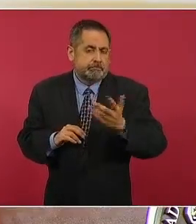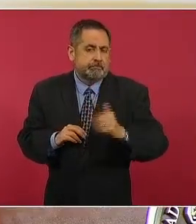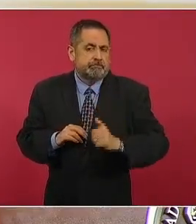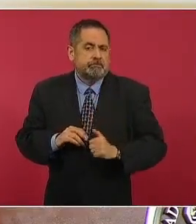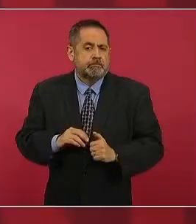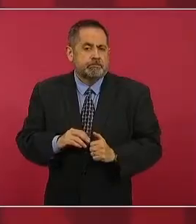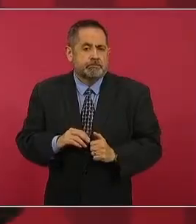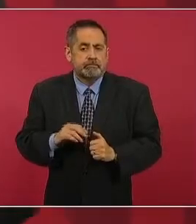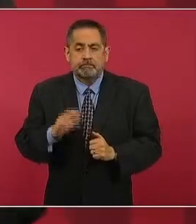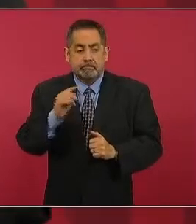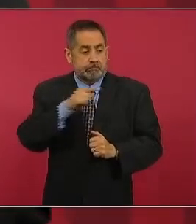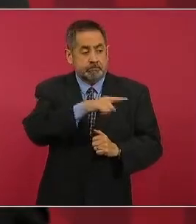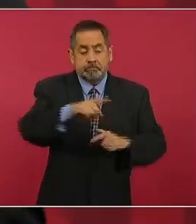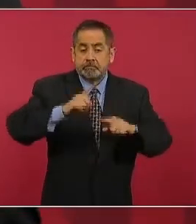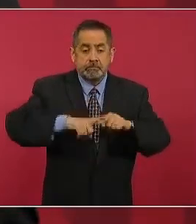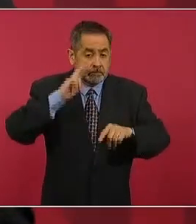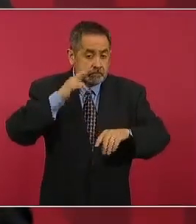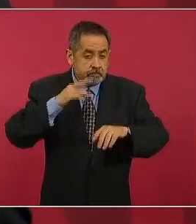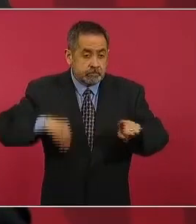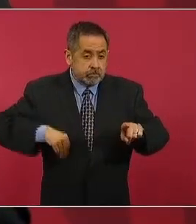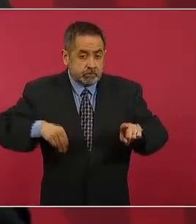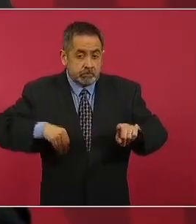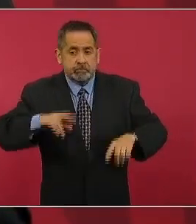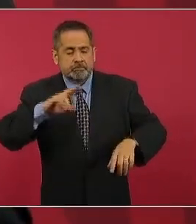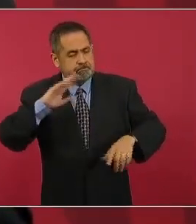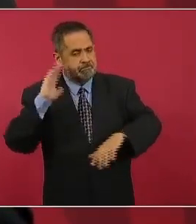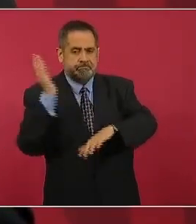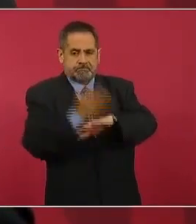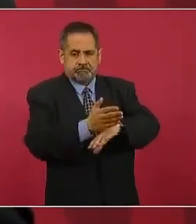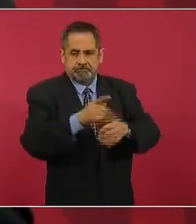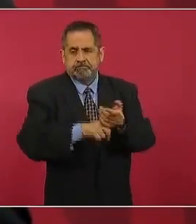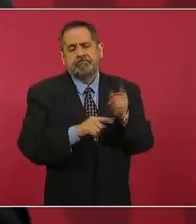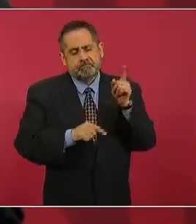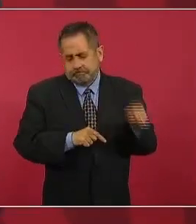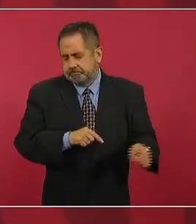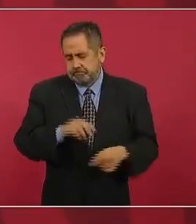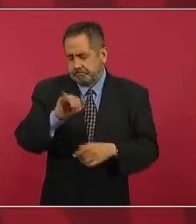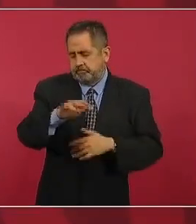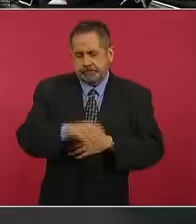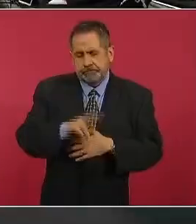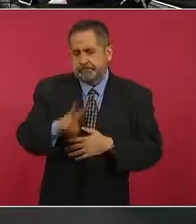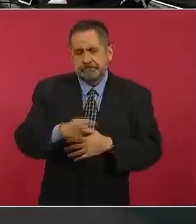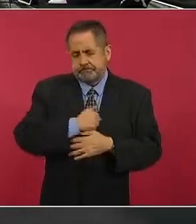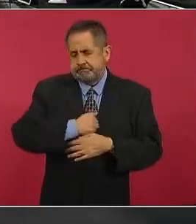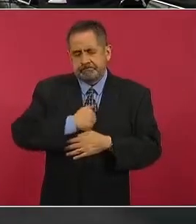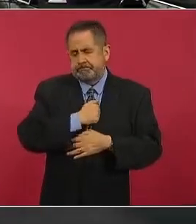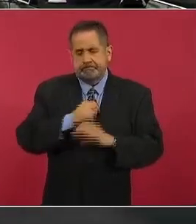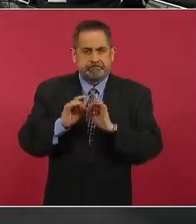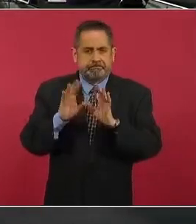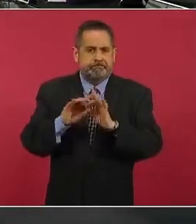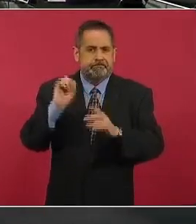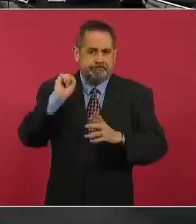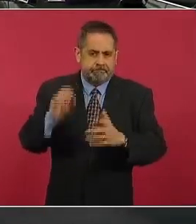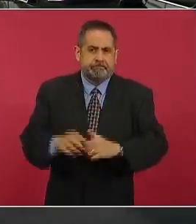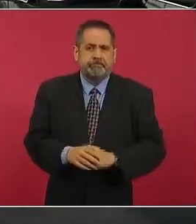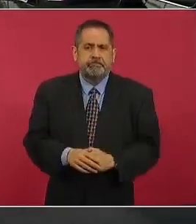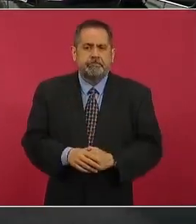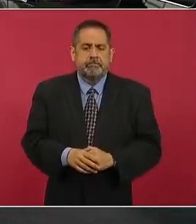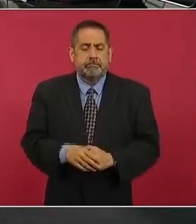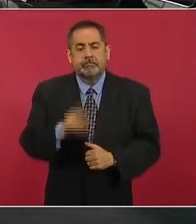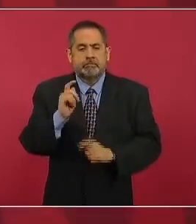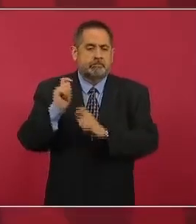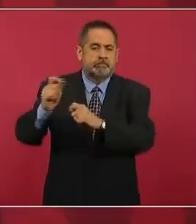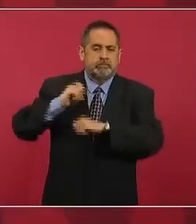castigue a los responsables de los hechos estos muy lamentables pero